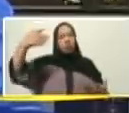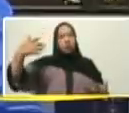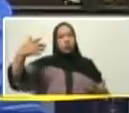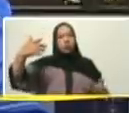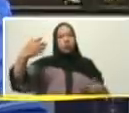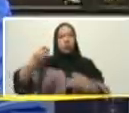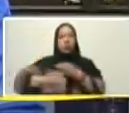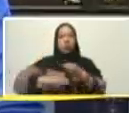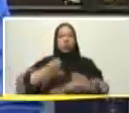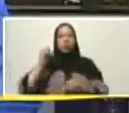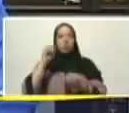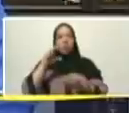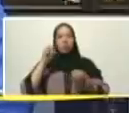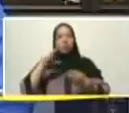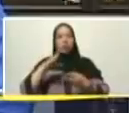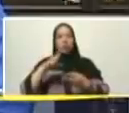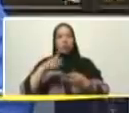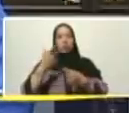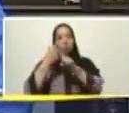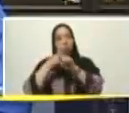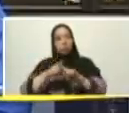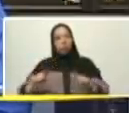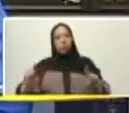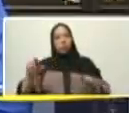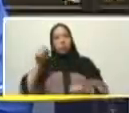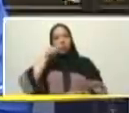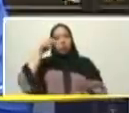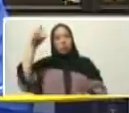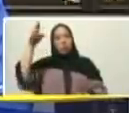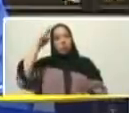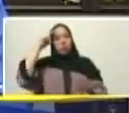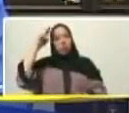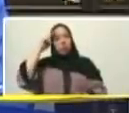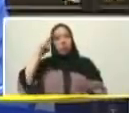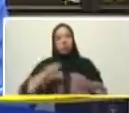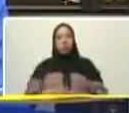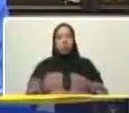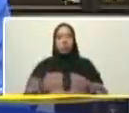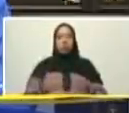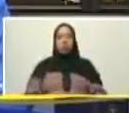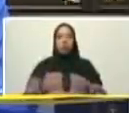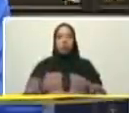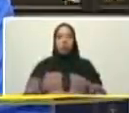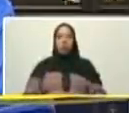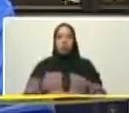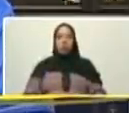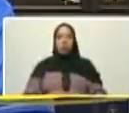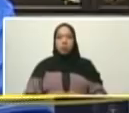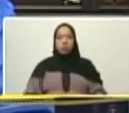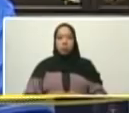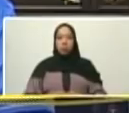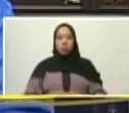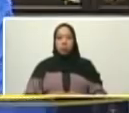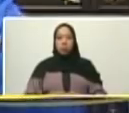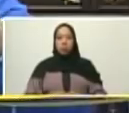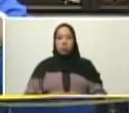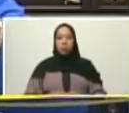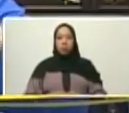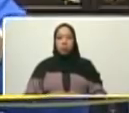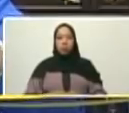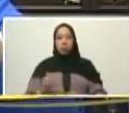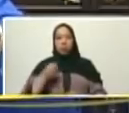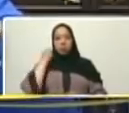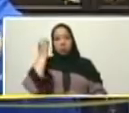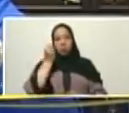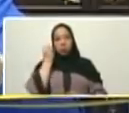los consejos de los supuestos sabios y cuadros revolucionarios creo más